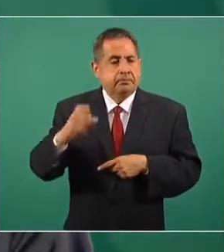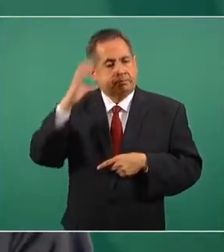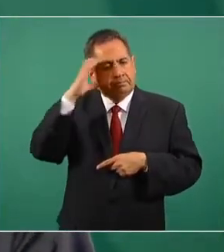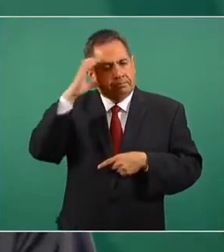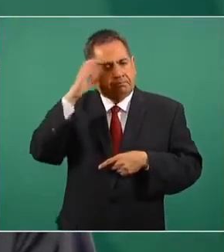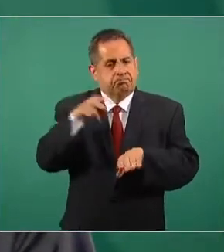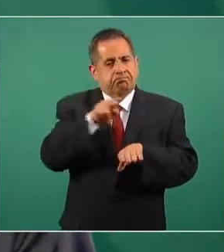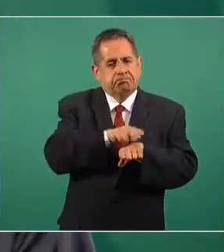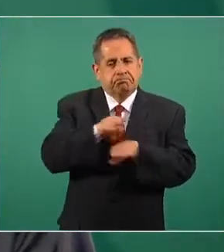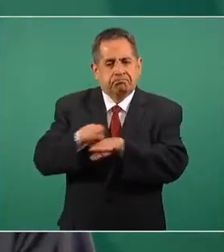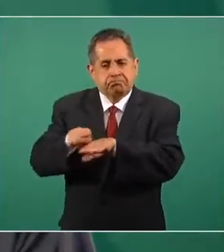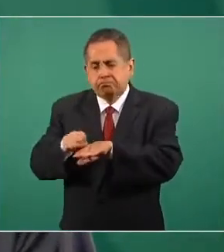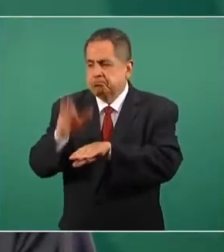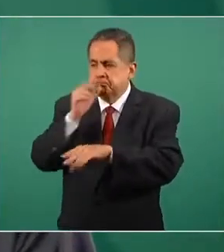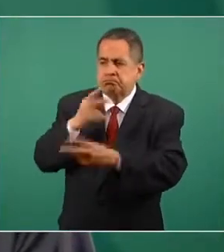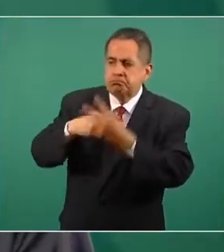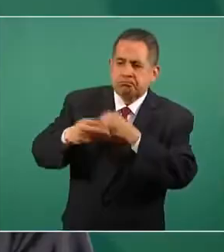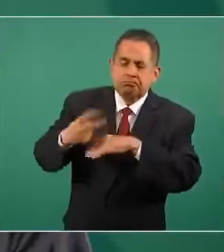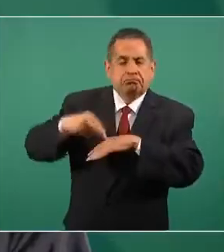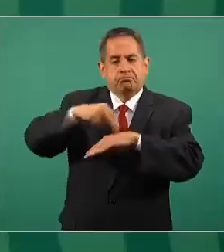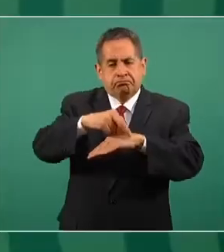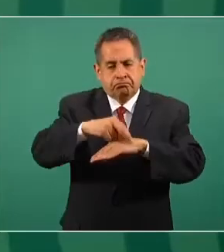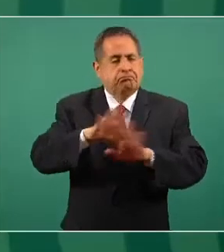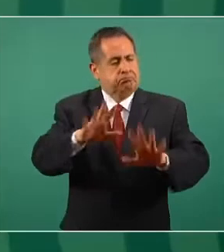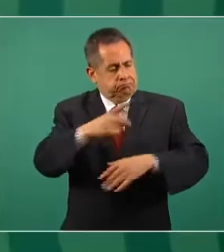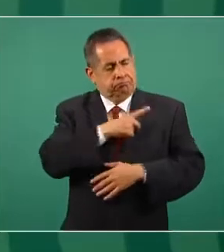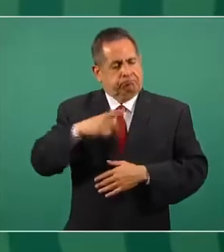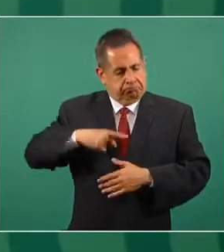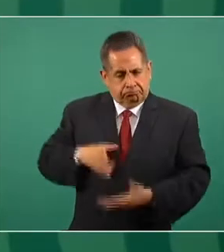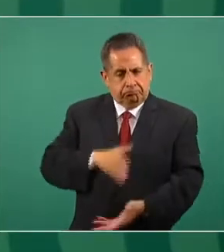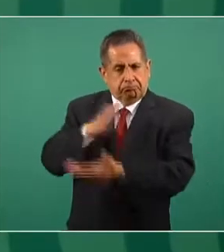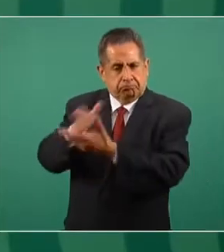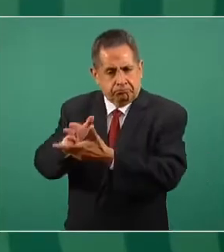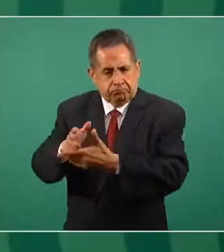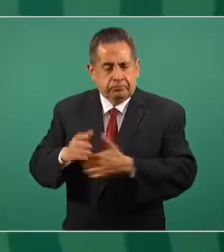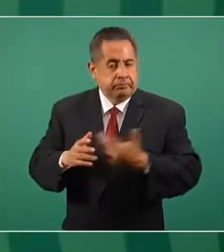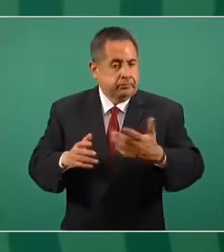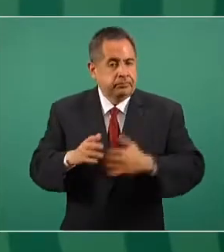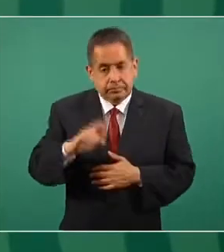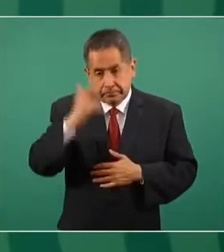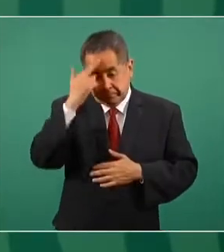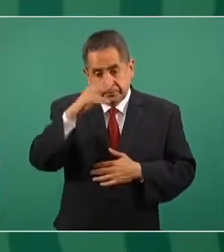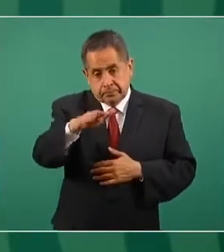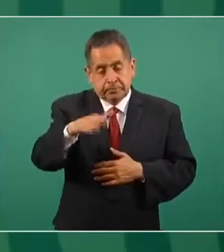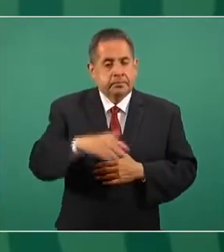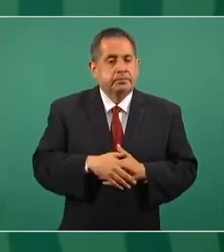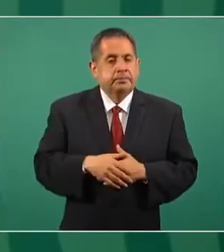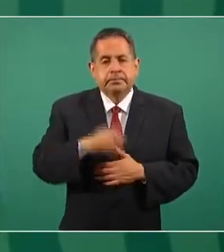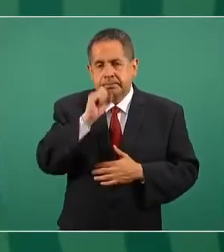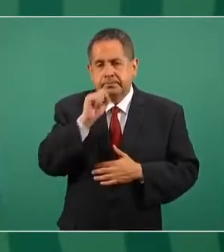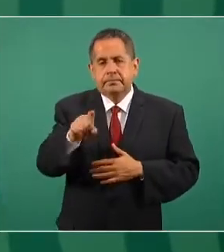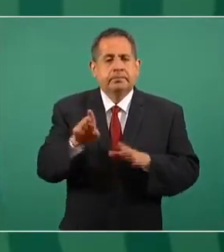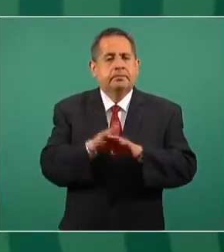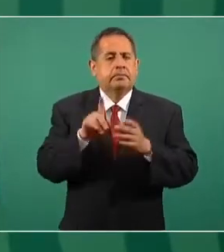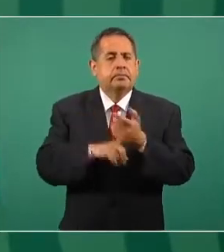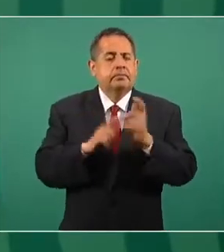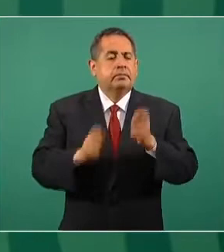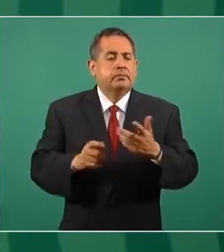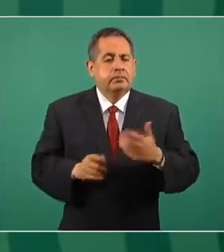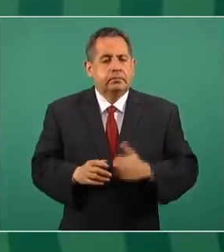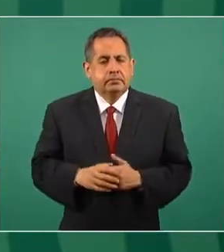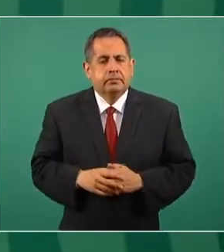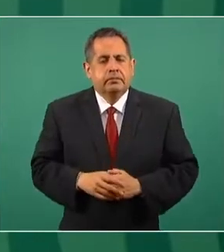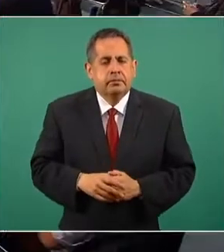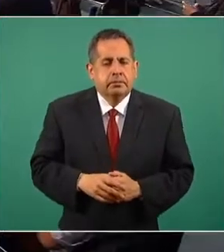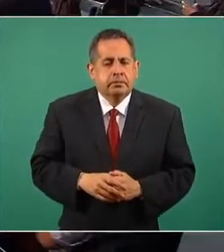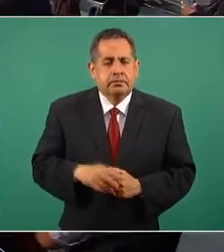país, que las tenemos registradas y que debemos ir a su casa. Recuérdense también que hay una parte que maneja